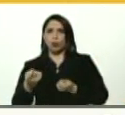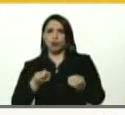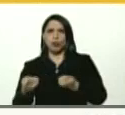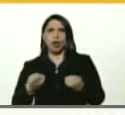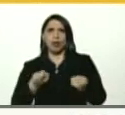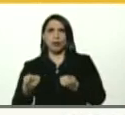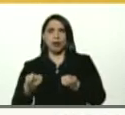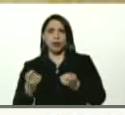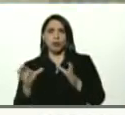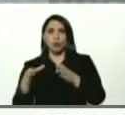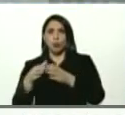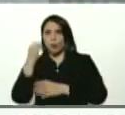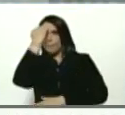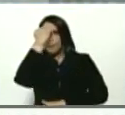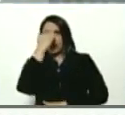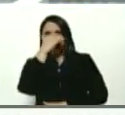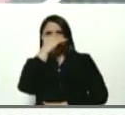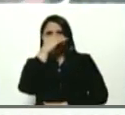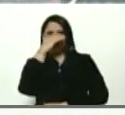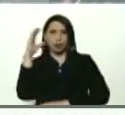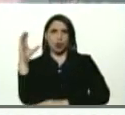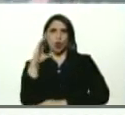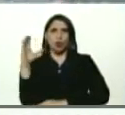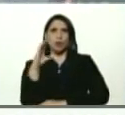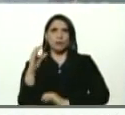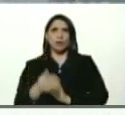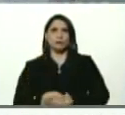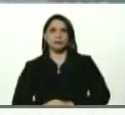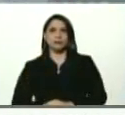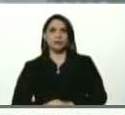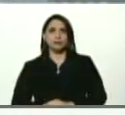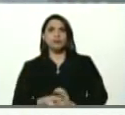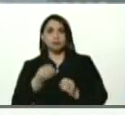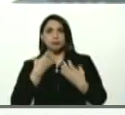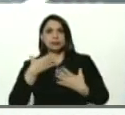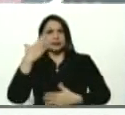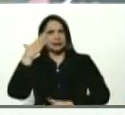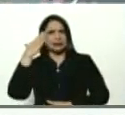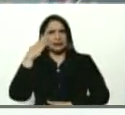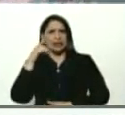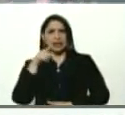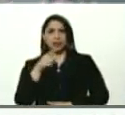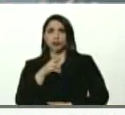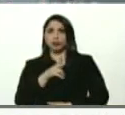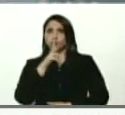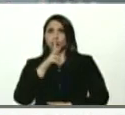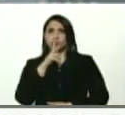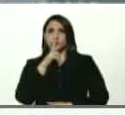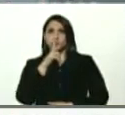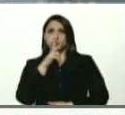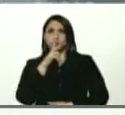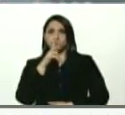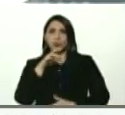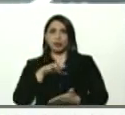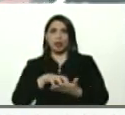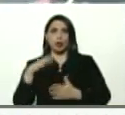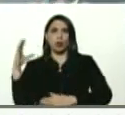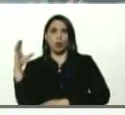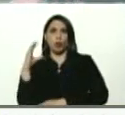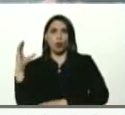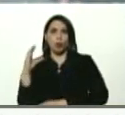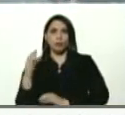por las bandas paramilitares colombianas, que, como bien saben, es mismo, es un brazo armado del Estado colombiano.